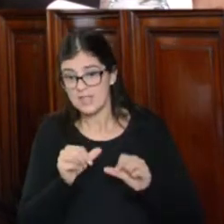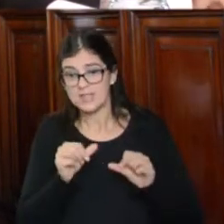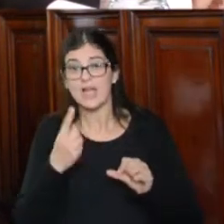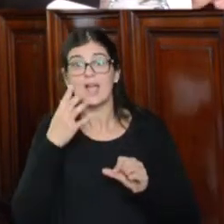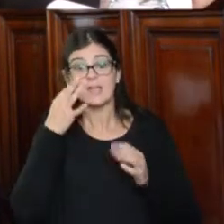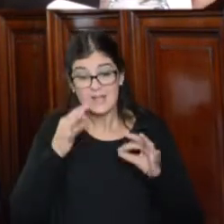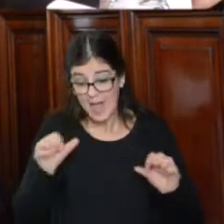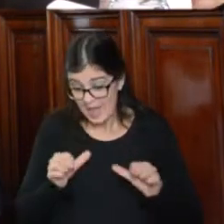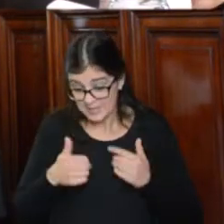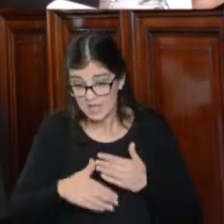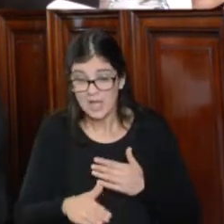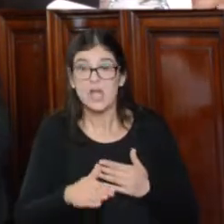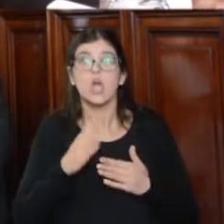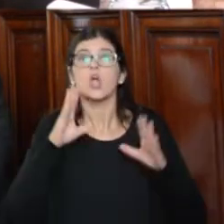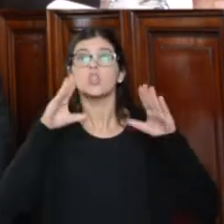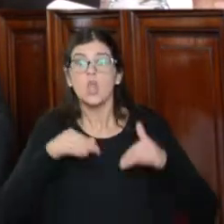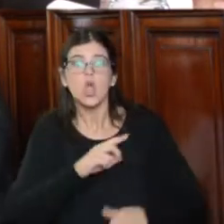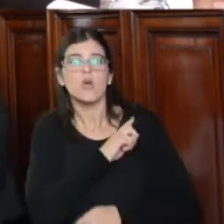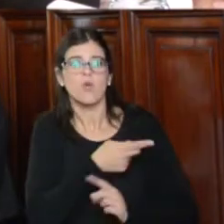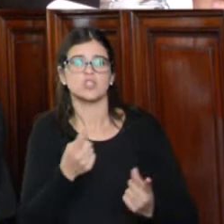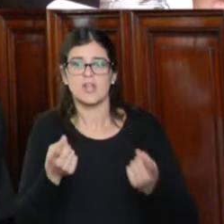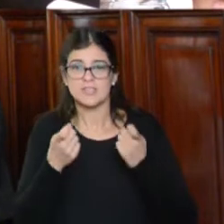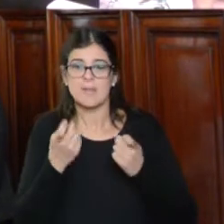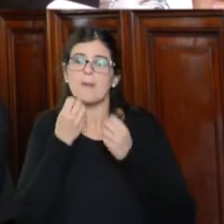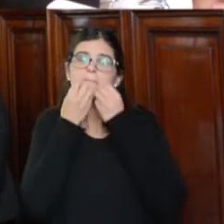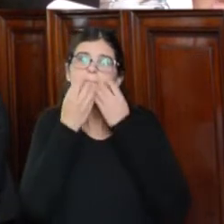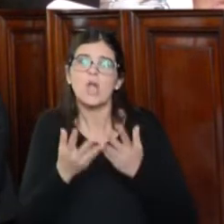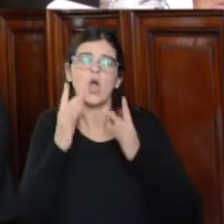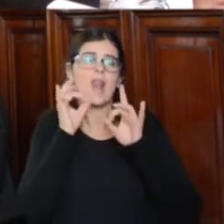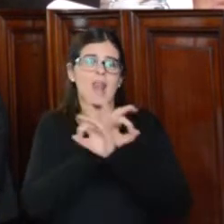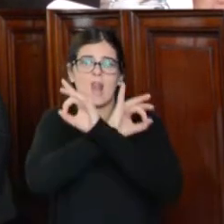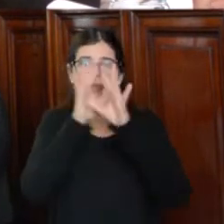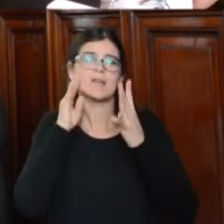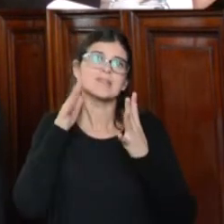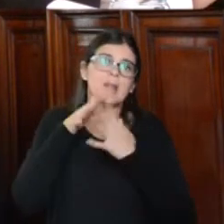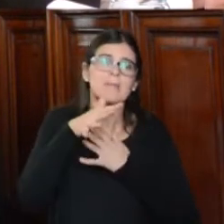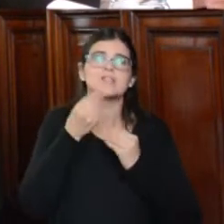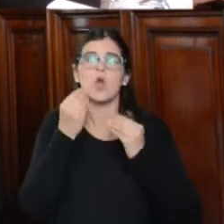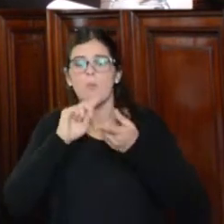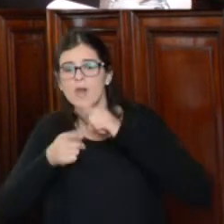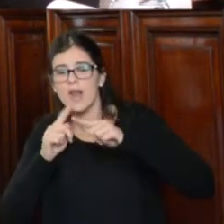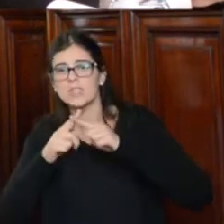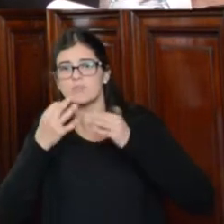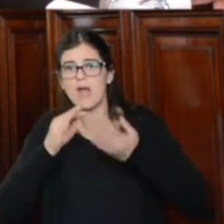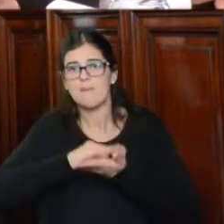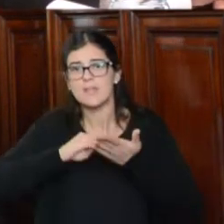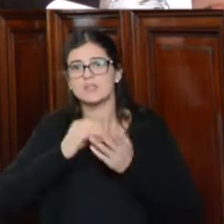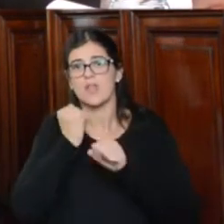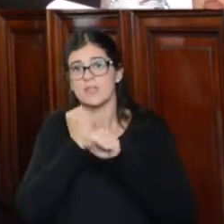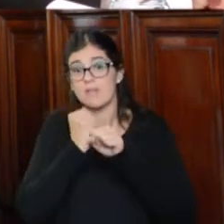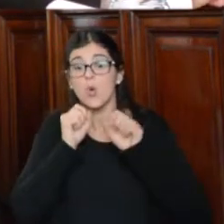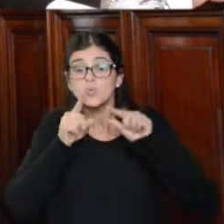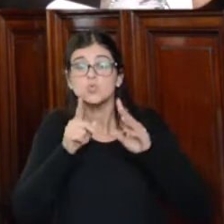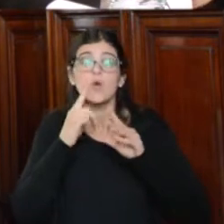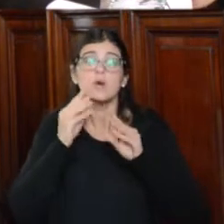realizará todos los esfuerzos necesarios para mejorar la transparencia en la relación de la administración del trabajo con